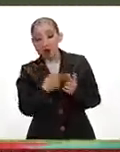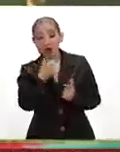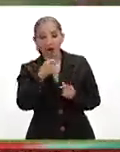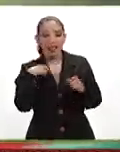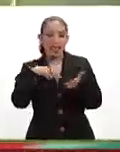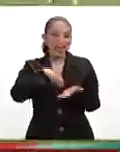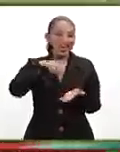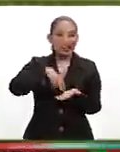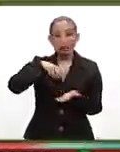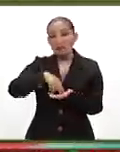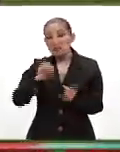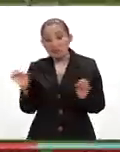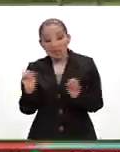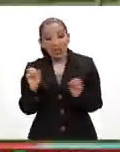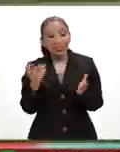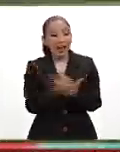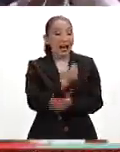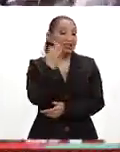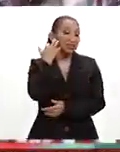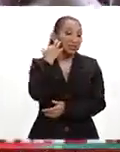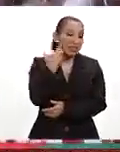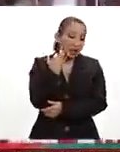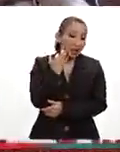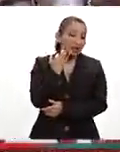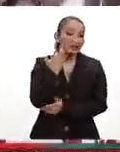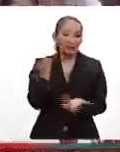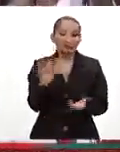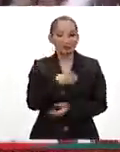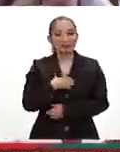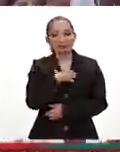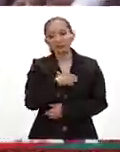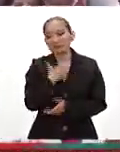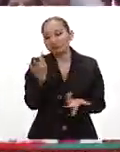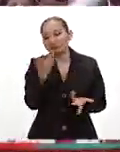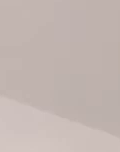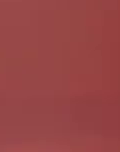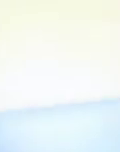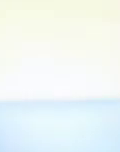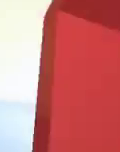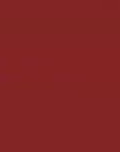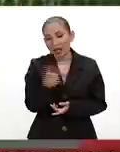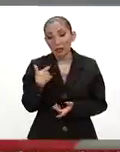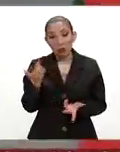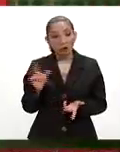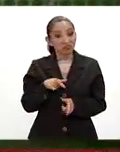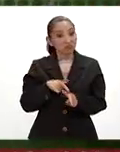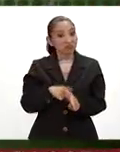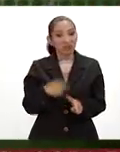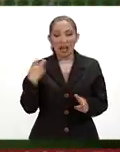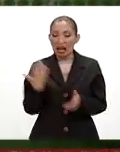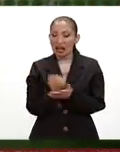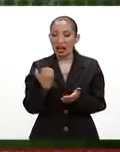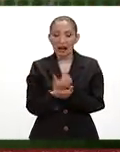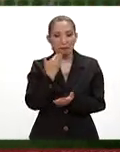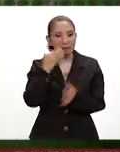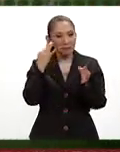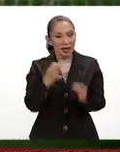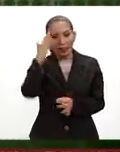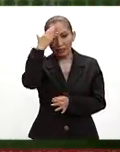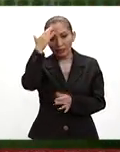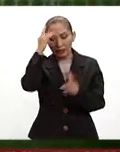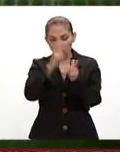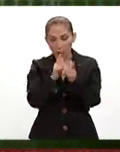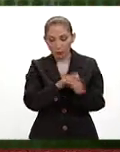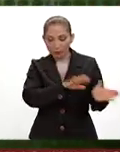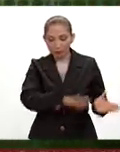estará festejando, y si gana Tigres, pues estarán contentos, así de sencillo, van invictos en el torneo, están haciendo las cosas bien, son líderes del